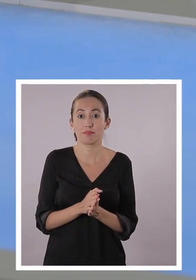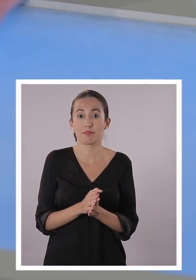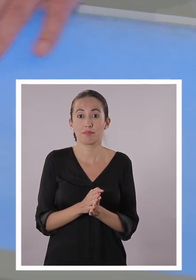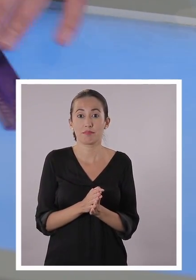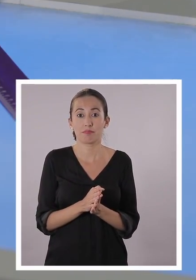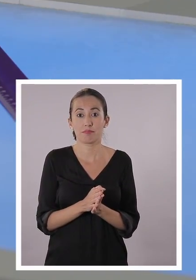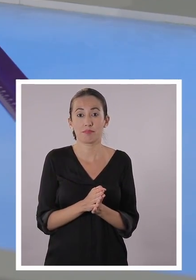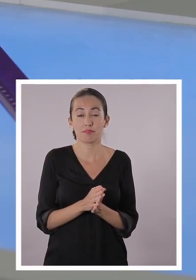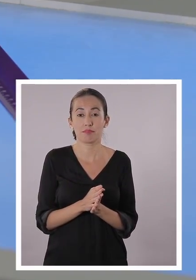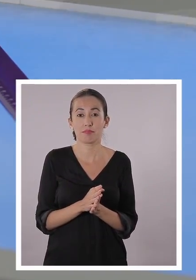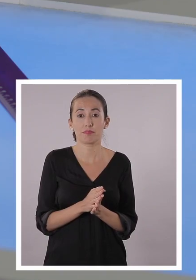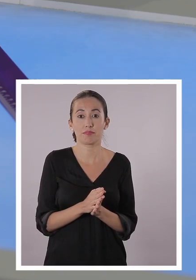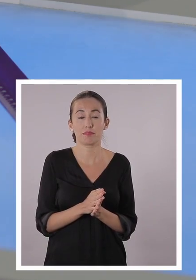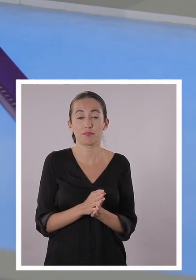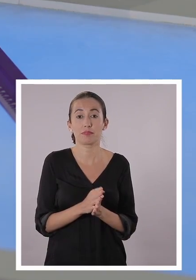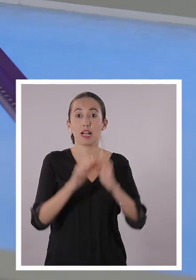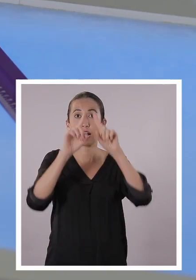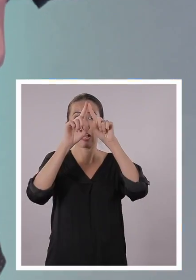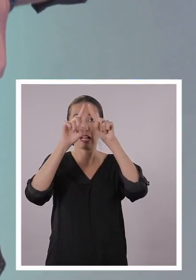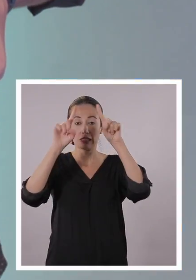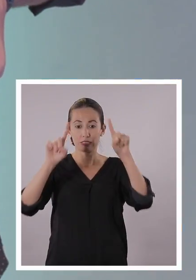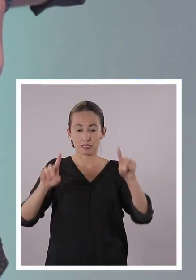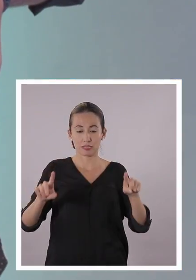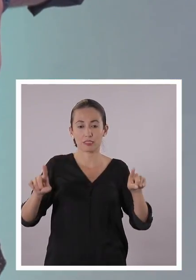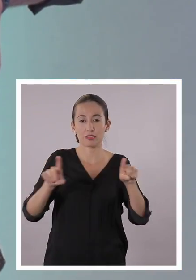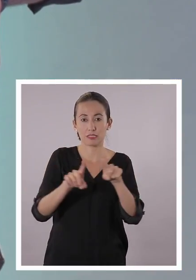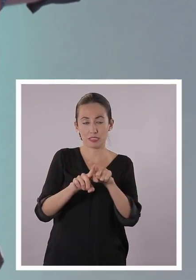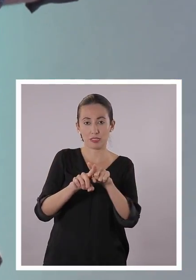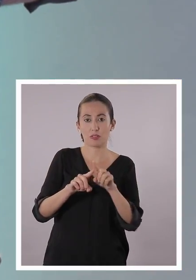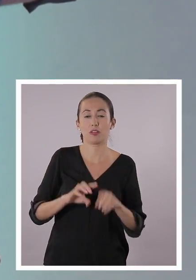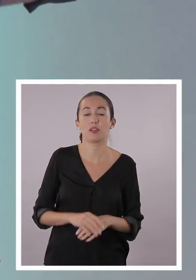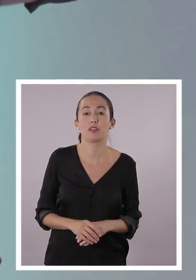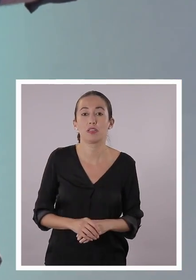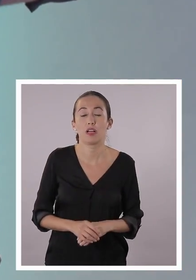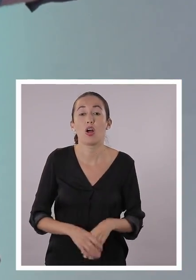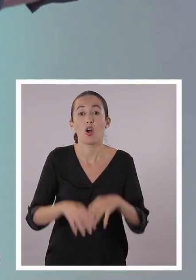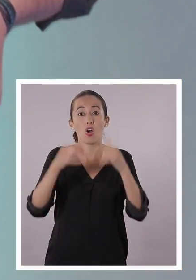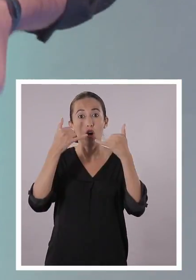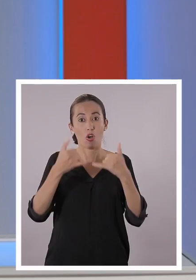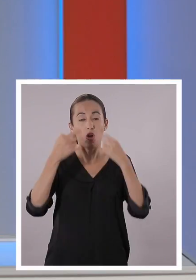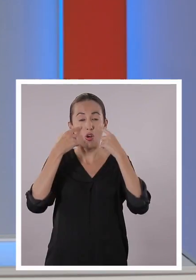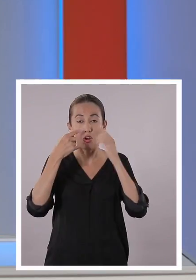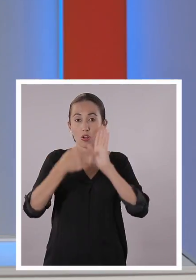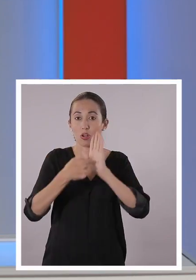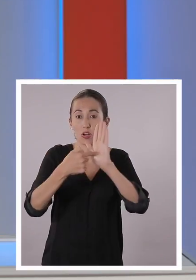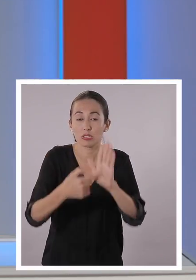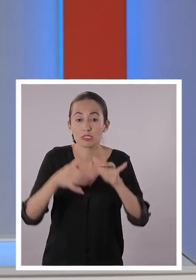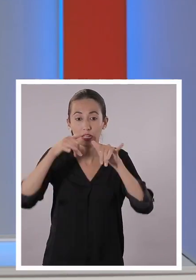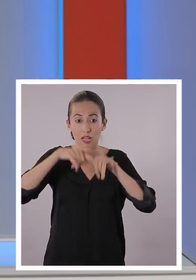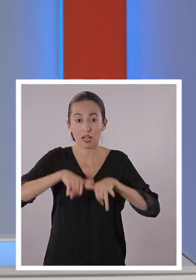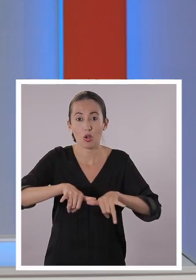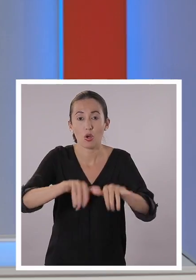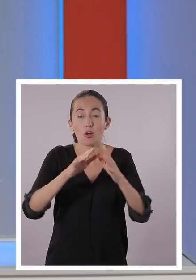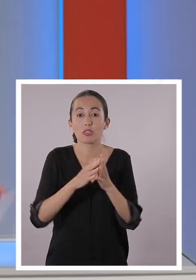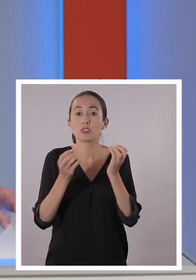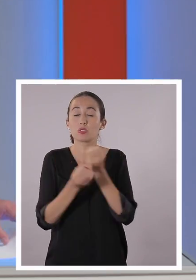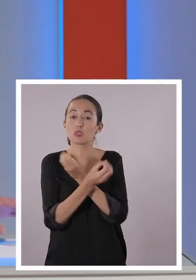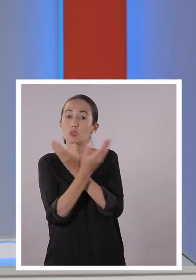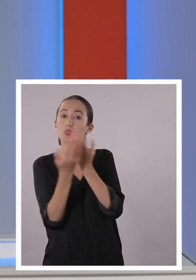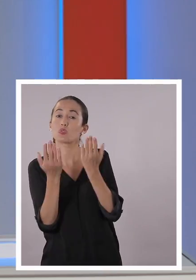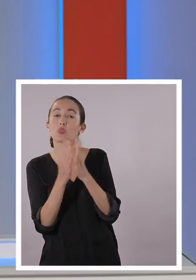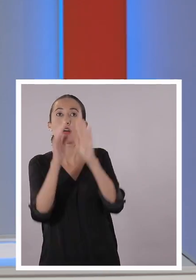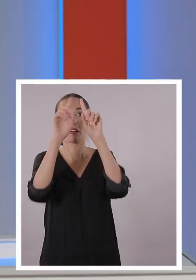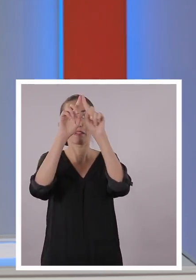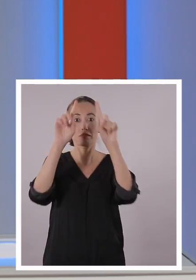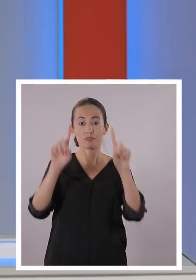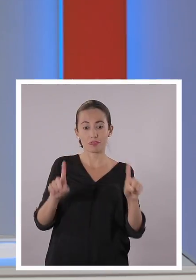Unimos. Y miren, tenemos un triángulo sin ningún problema. ¿Estamos? Ahora sí, pasemos a dibujar ahora